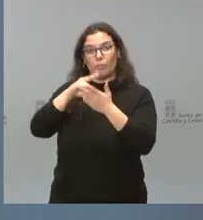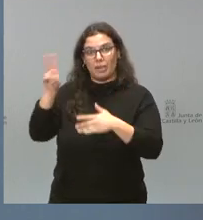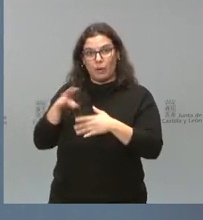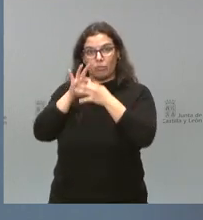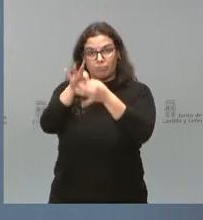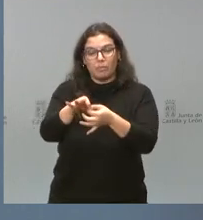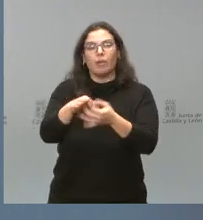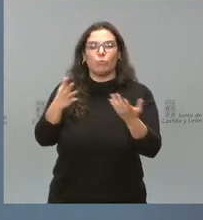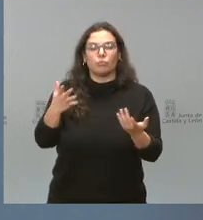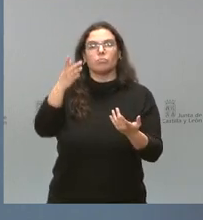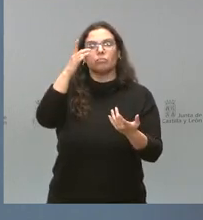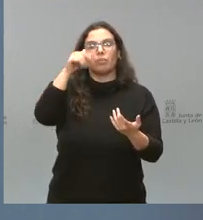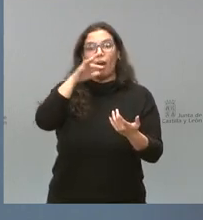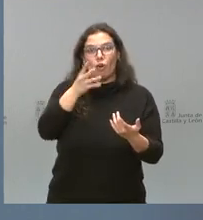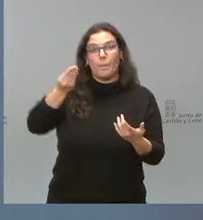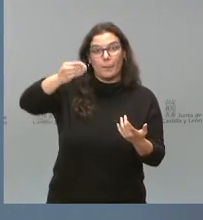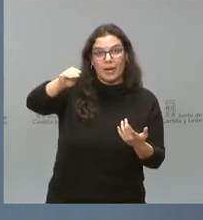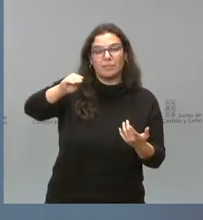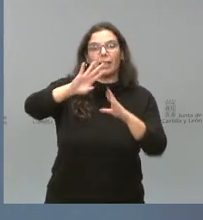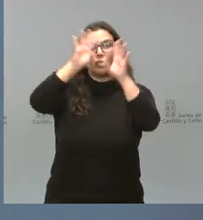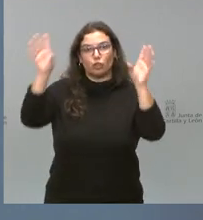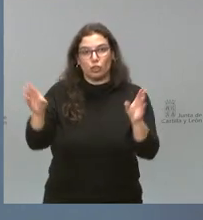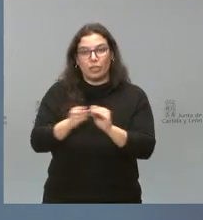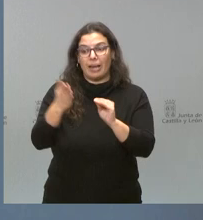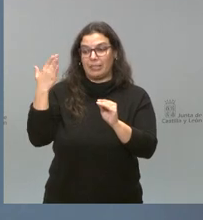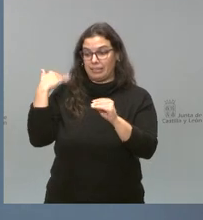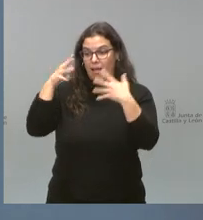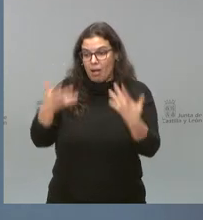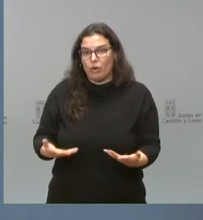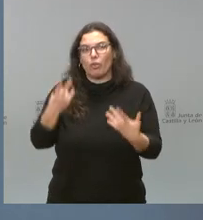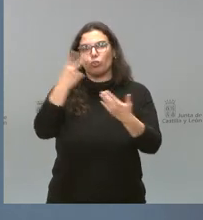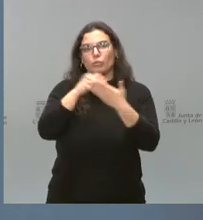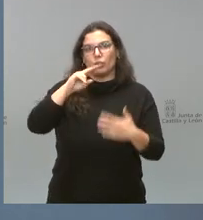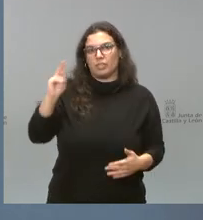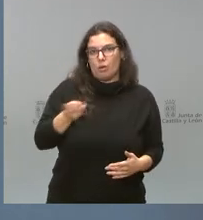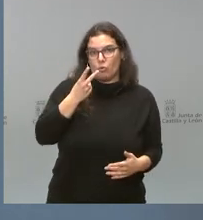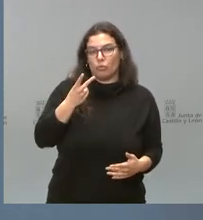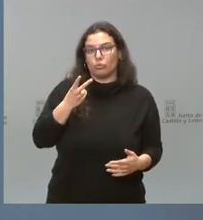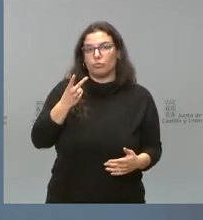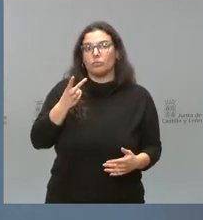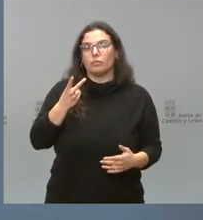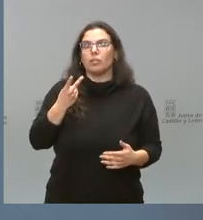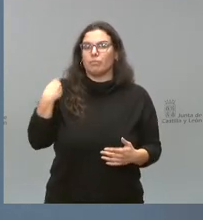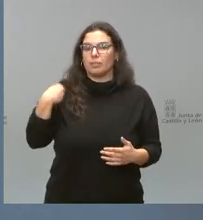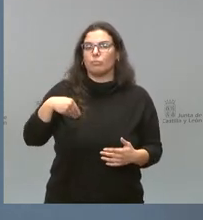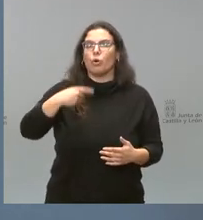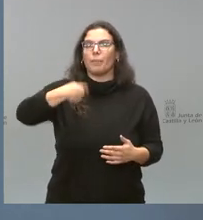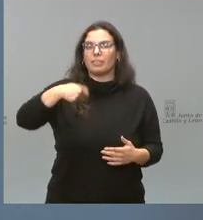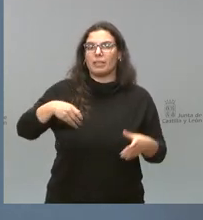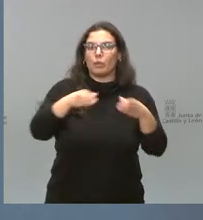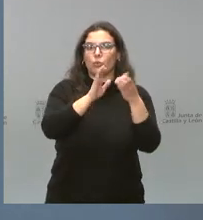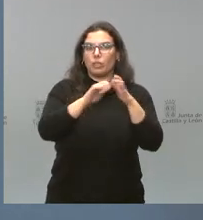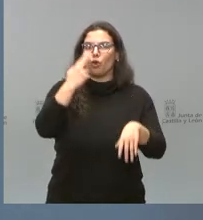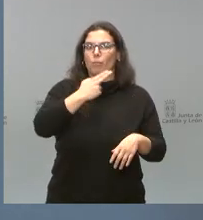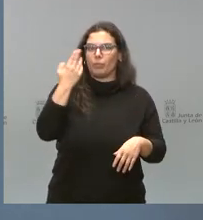personas. Se complementa ahora total el importe conjunto asciende a los millones de euros. Este era el compromiso que asumió el presidente de la Junta de